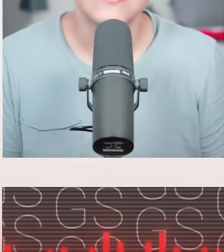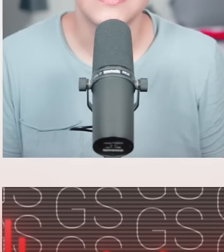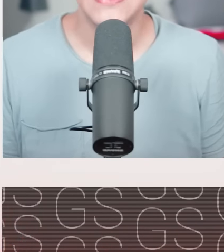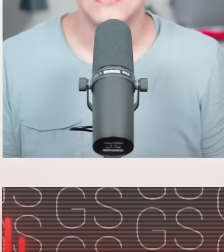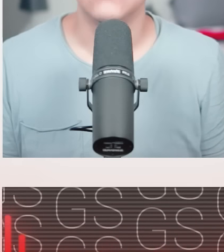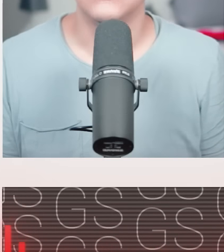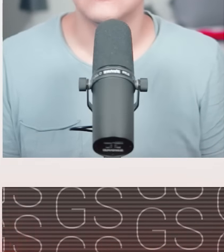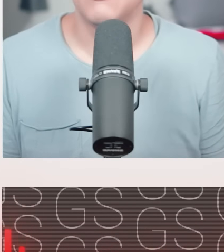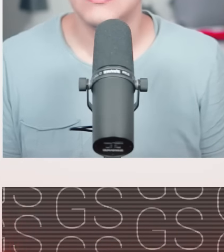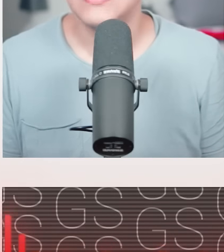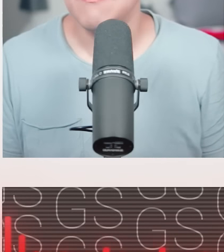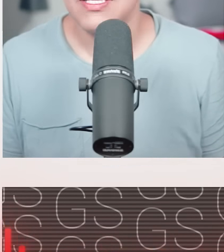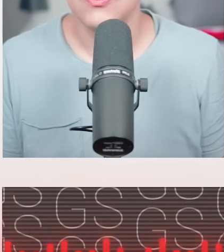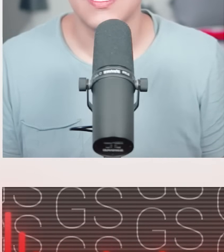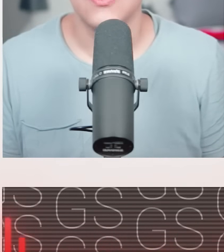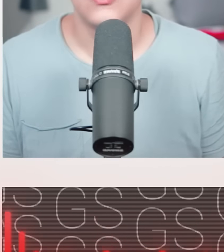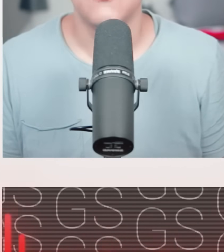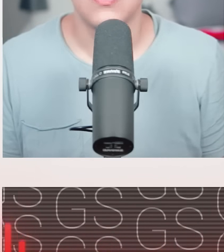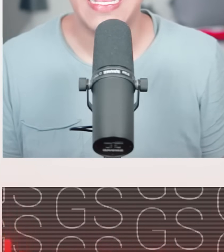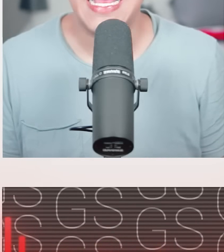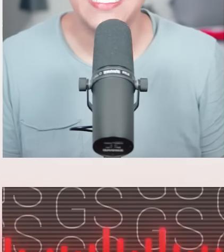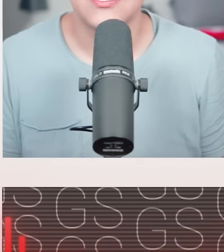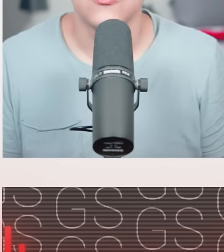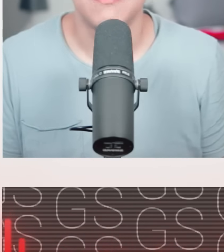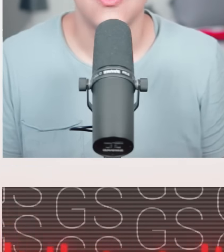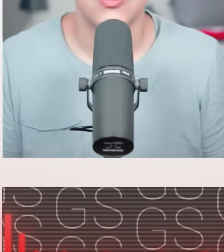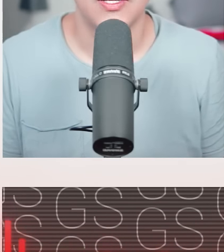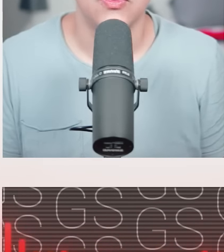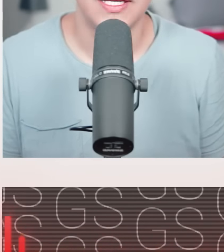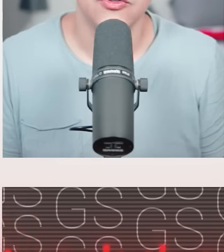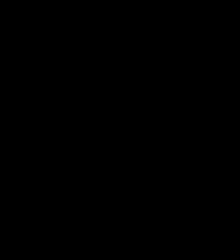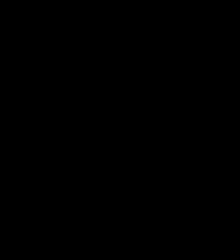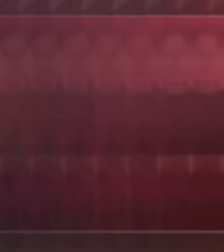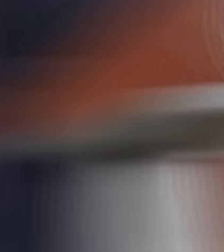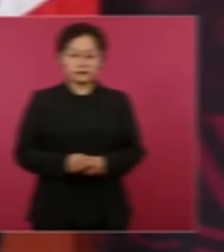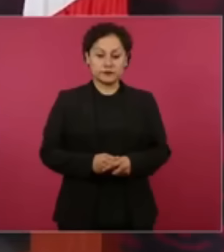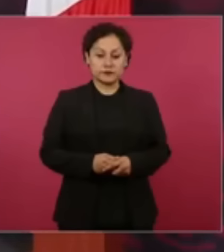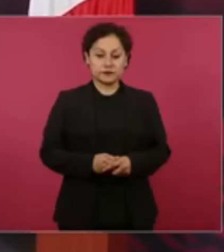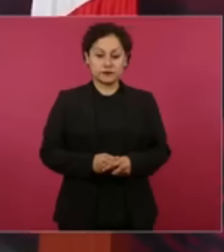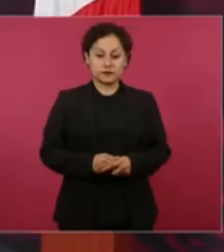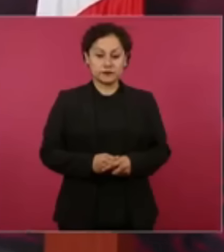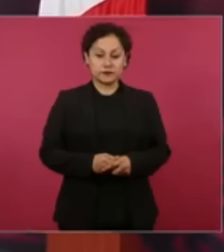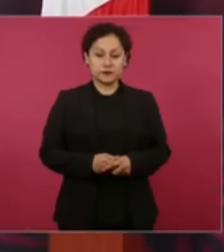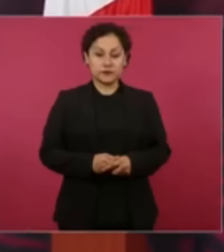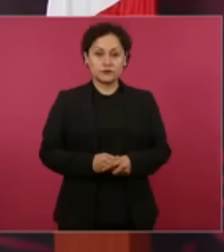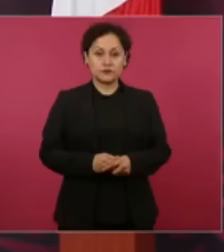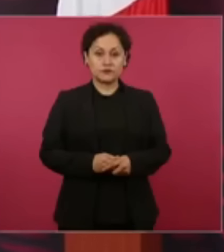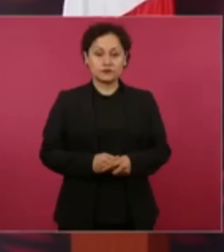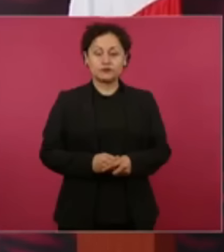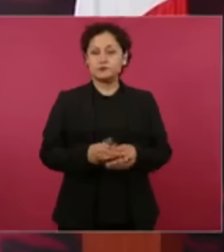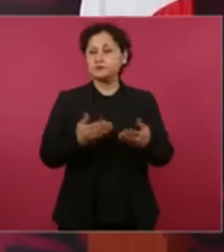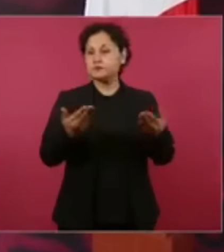conferencia en donde les pone tremendo cerradón de boca a estos medios chayoteros. Bueno el día de hoy